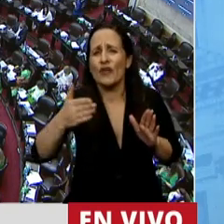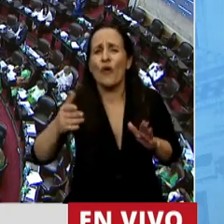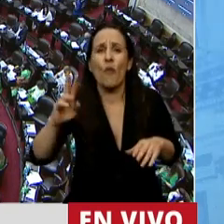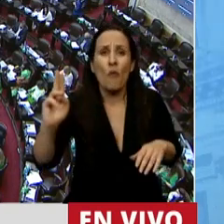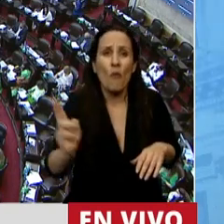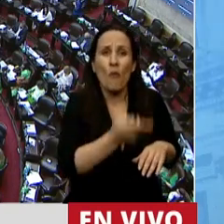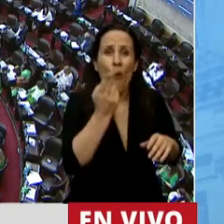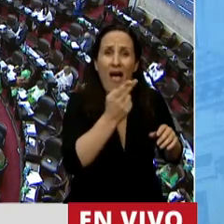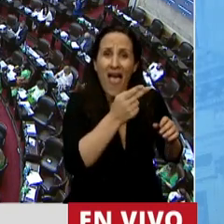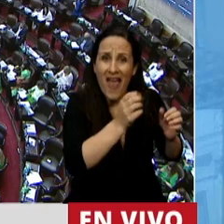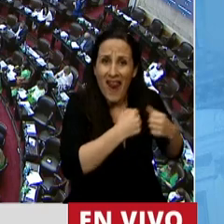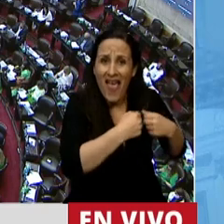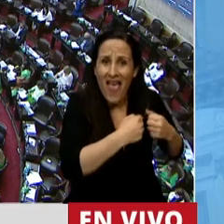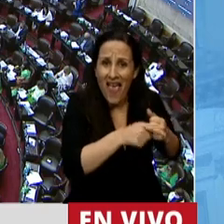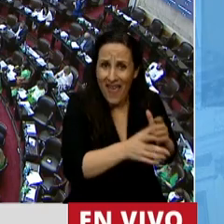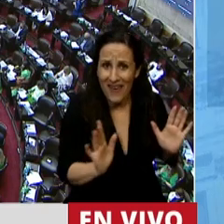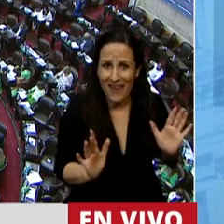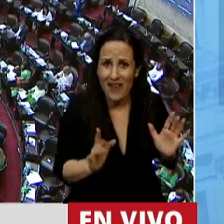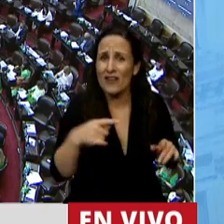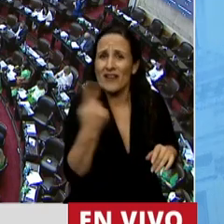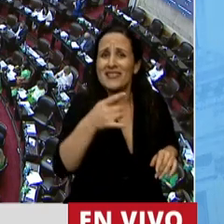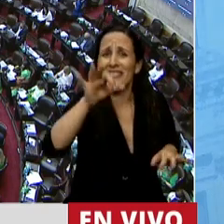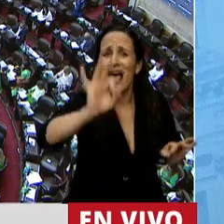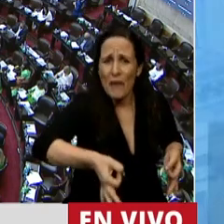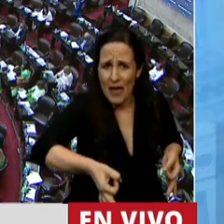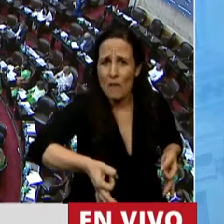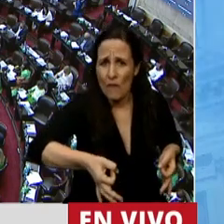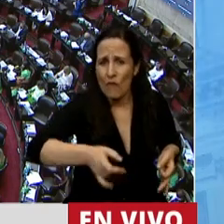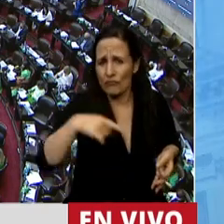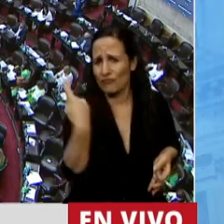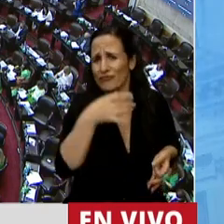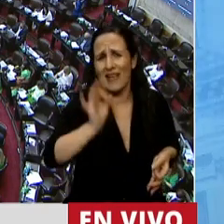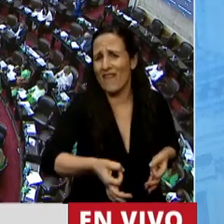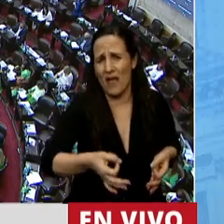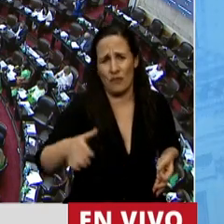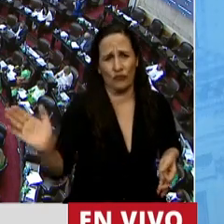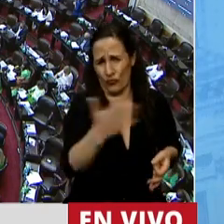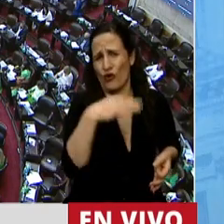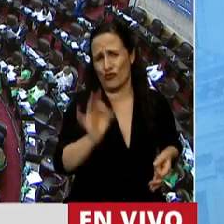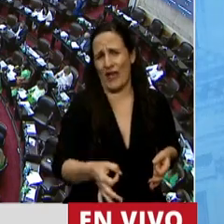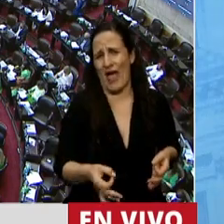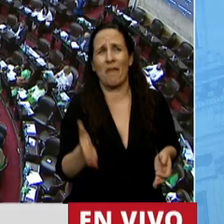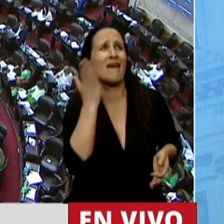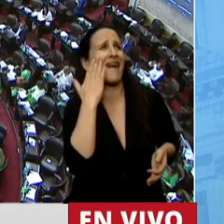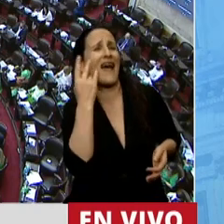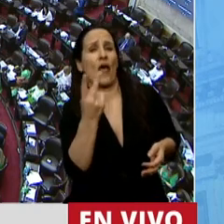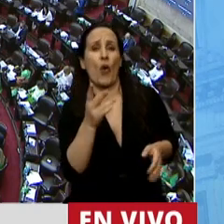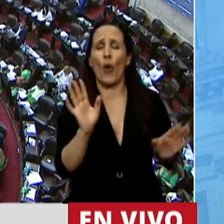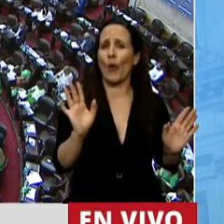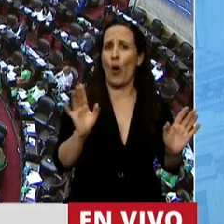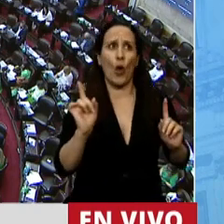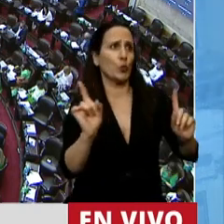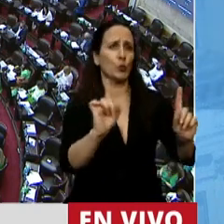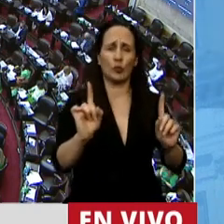en la clandestinidad. Esto lo sabemos, lo sabemos todos. No podemos ser tan hipócritas de negarlo.